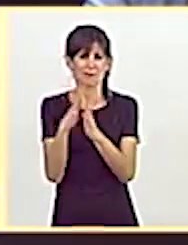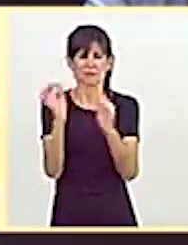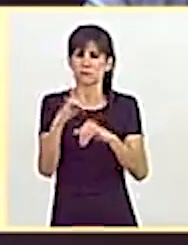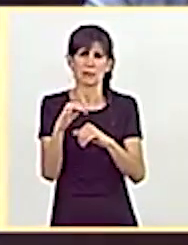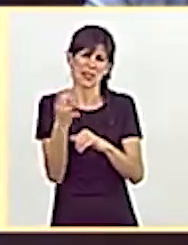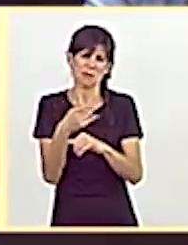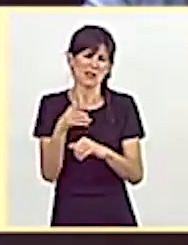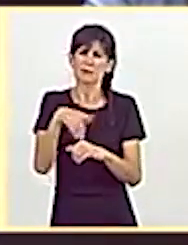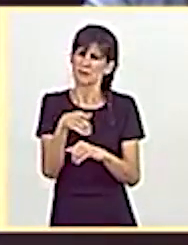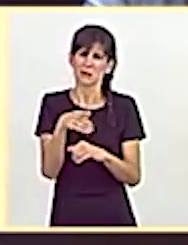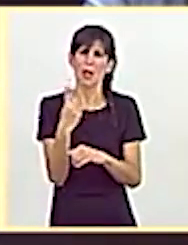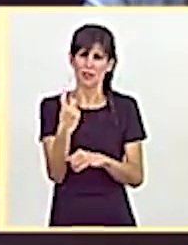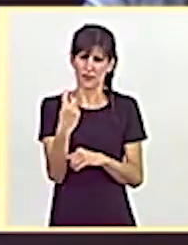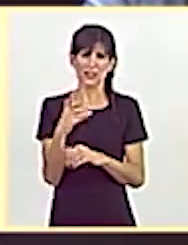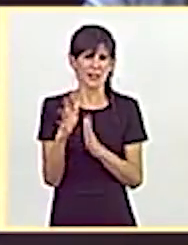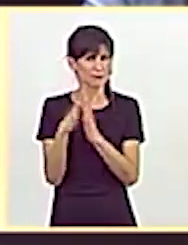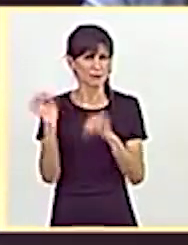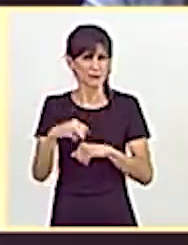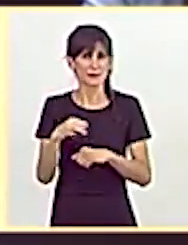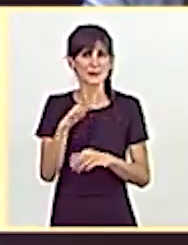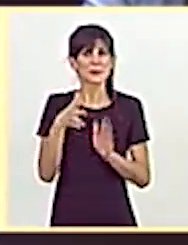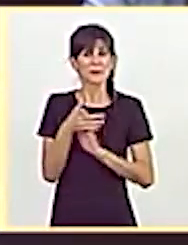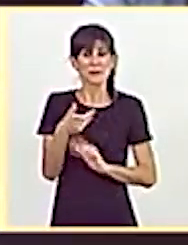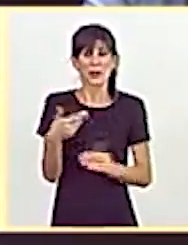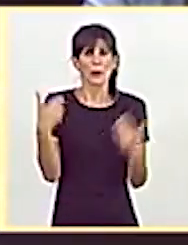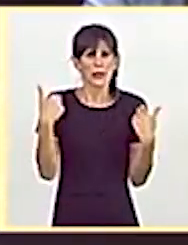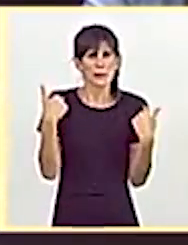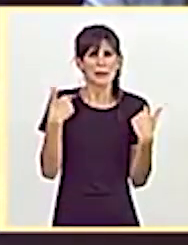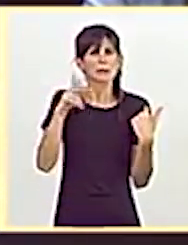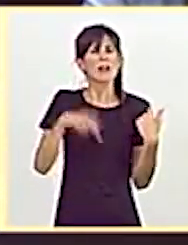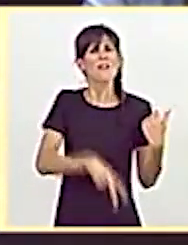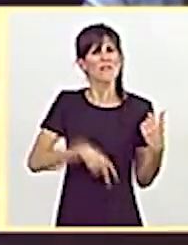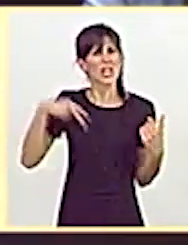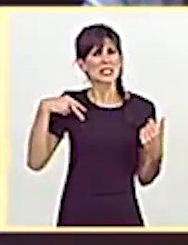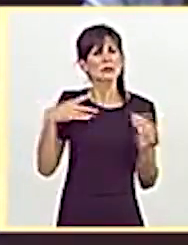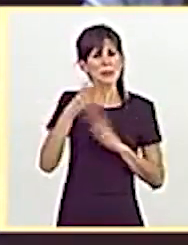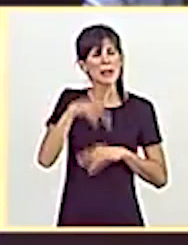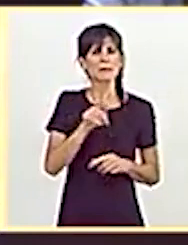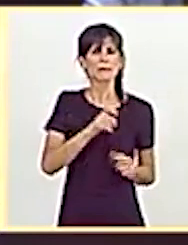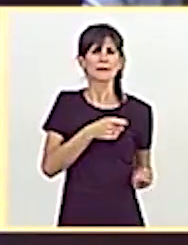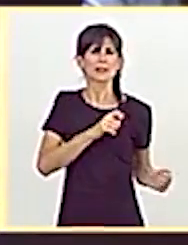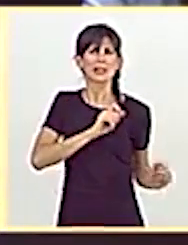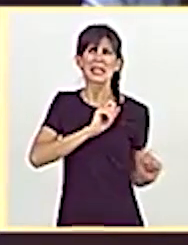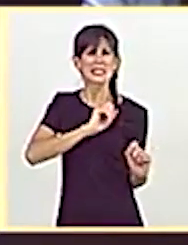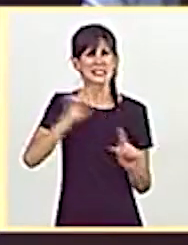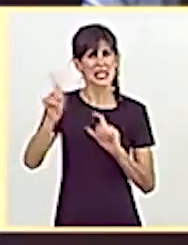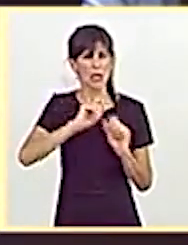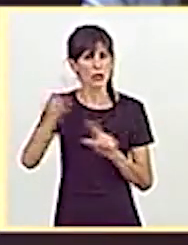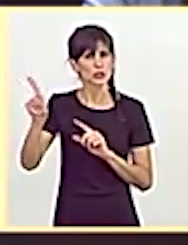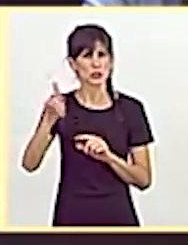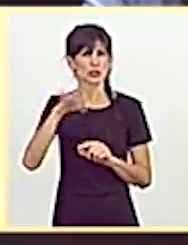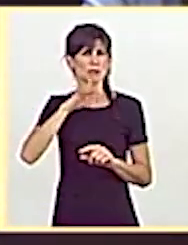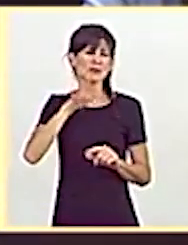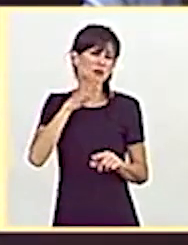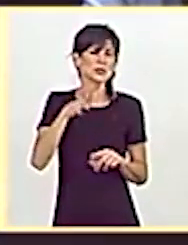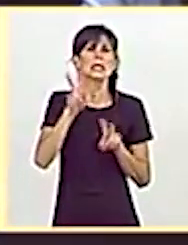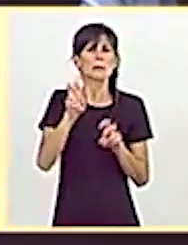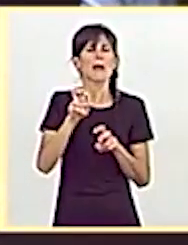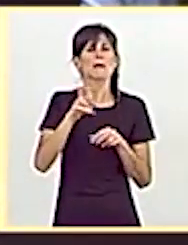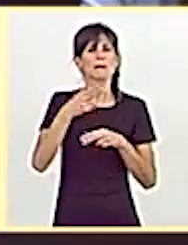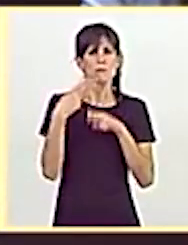nos hace. Víctimas del franquismo también fueron los exiliados y las exiliadas por motivos políticos,